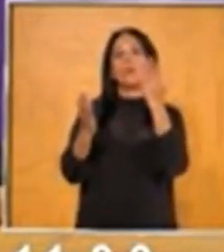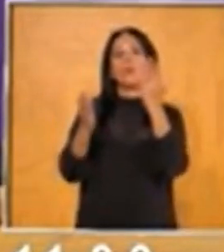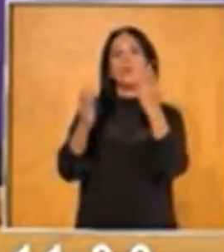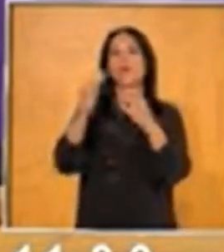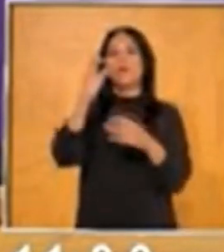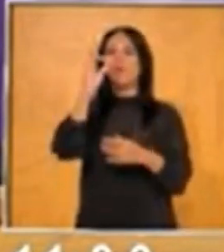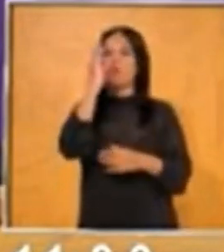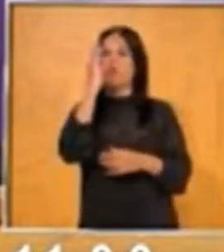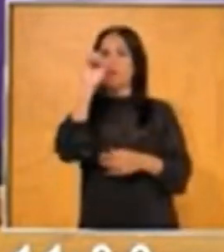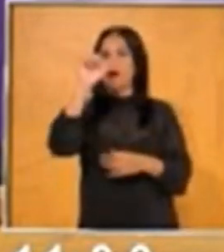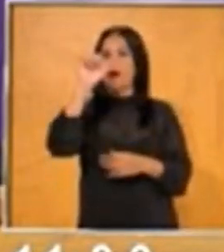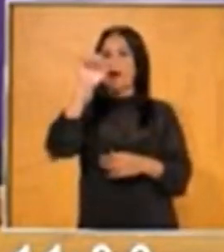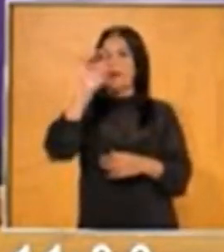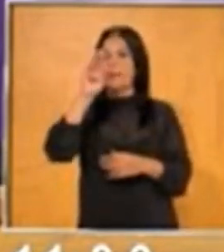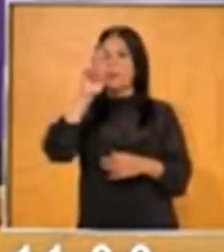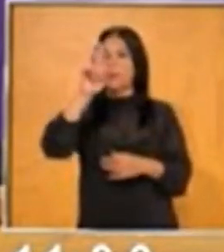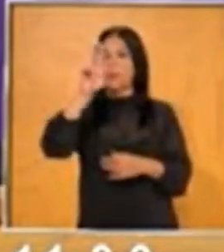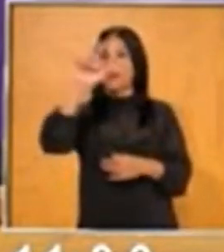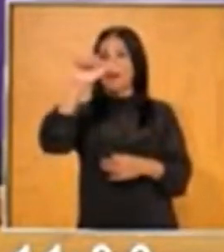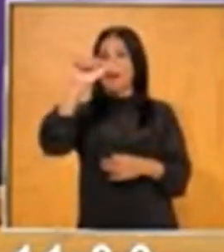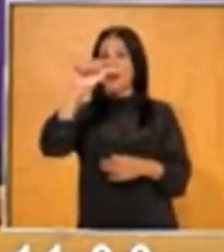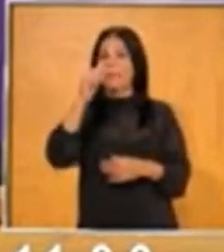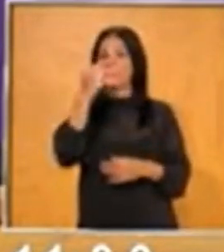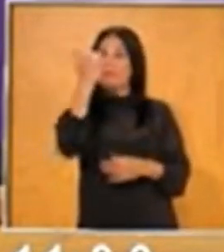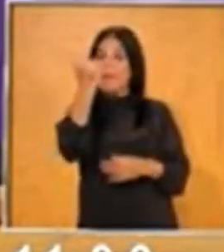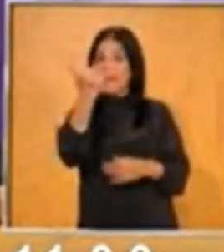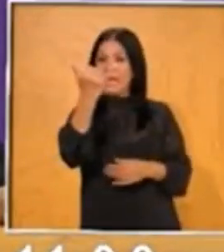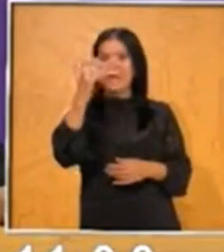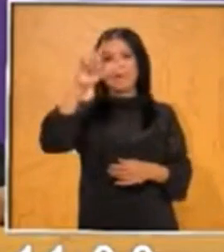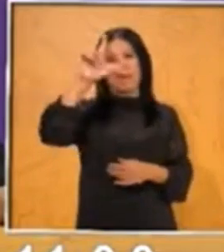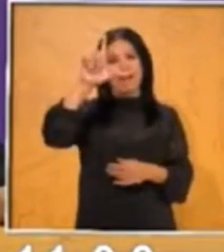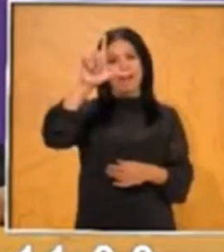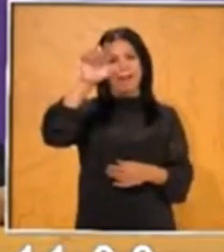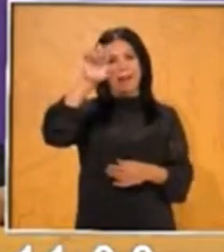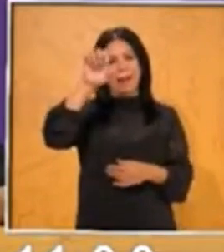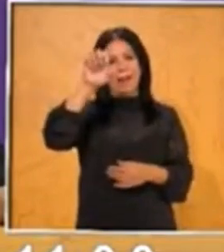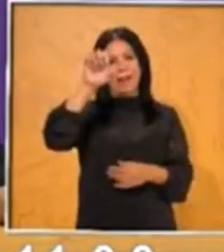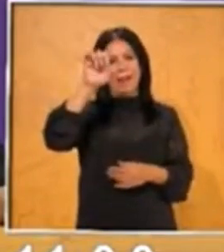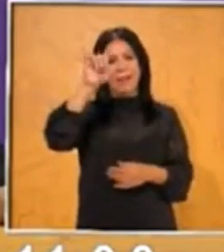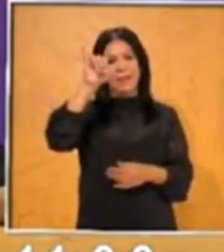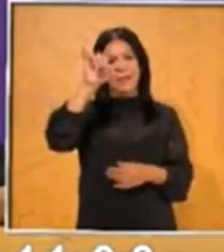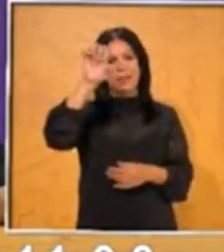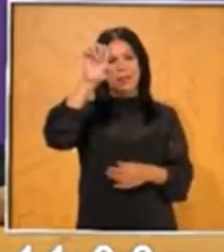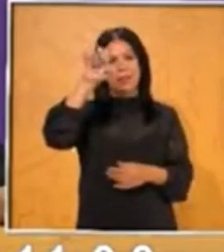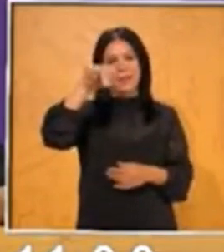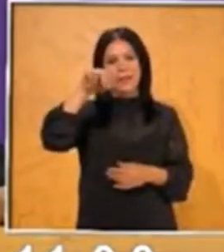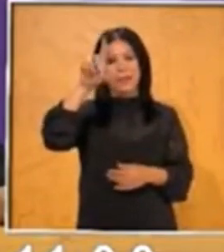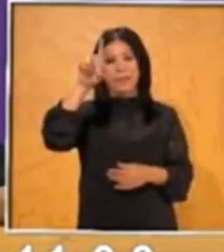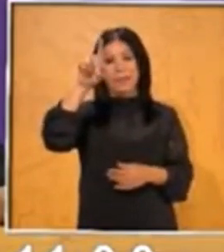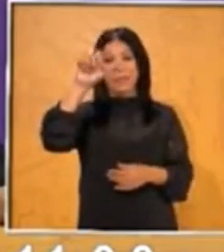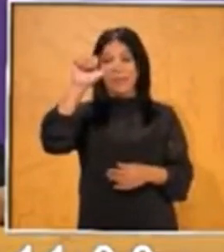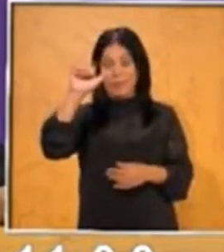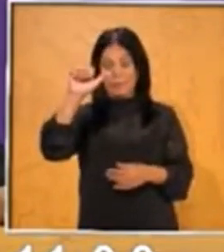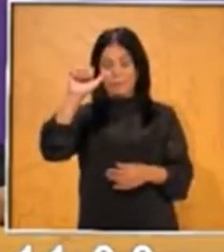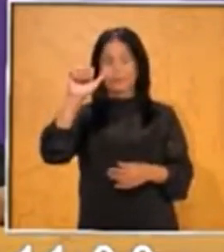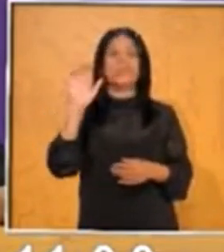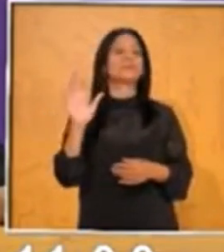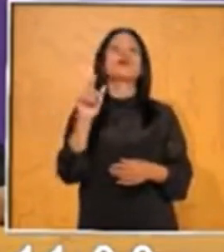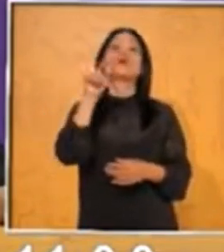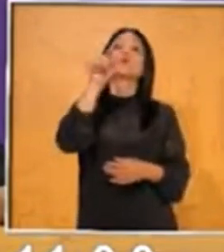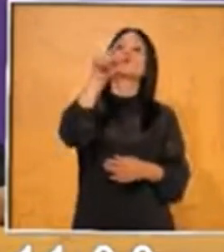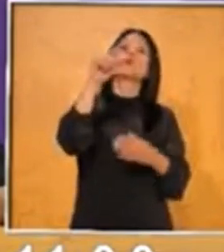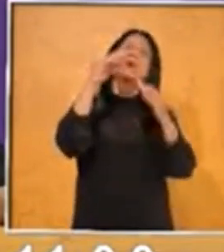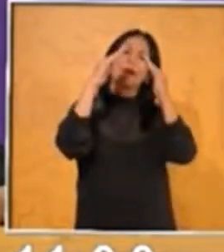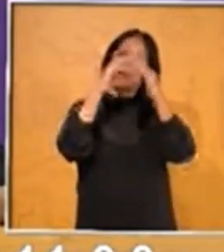en casita redactaras, por favor, lo de la leyenda y el inicio, el desarrollo y el desenlace